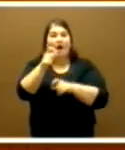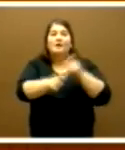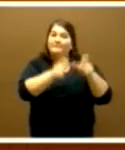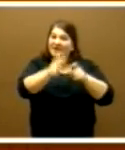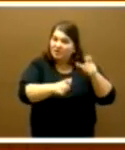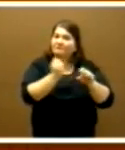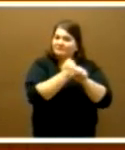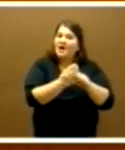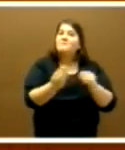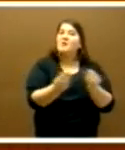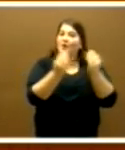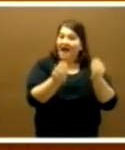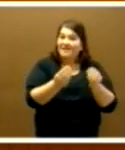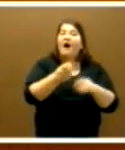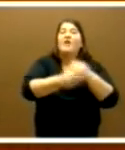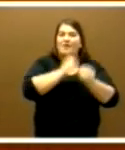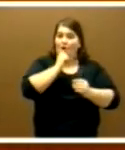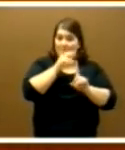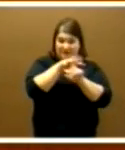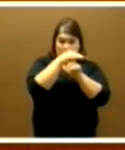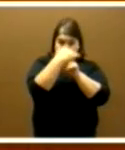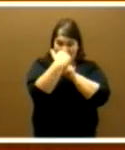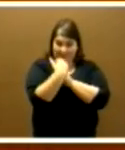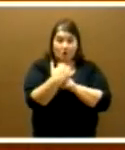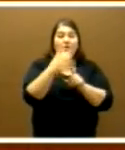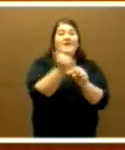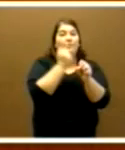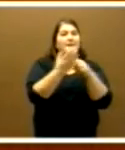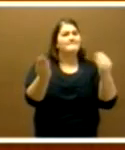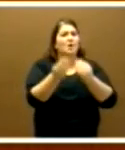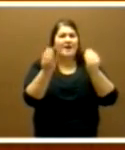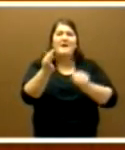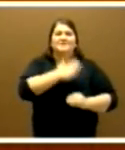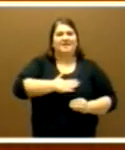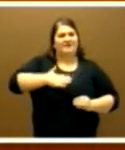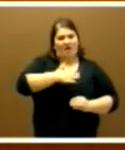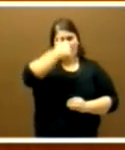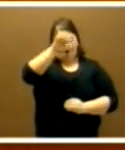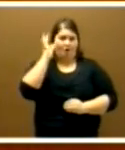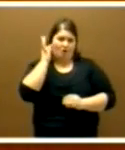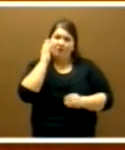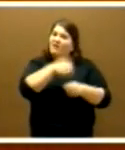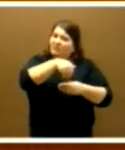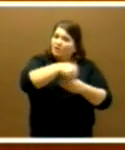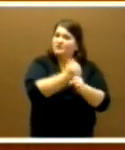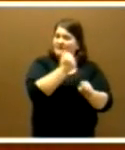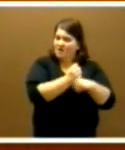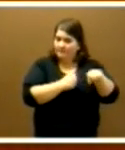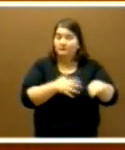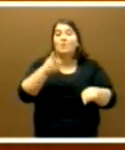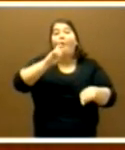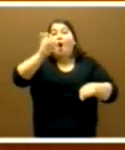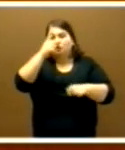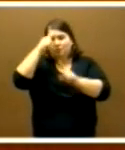mejorando el clima laboral y la satisfacción de trabajadores y trabajadoras. También se conseguirán otros objetivos que